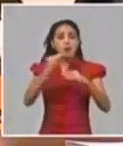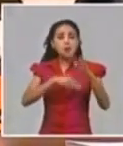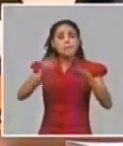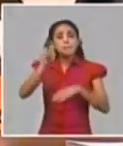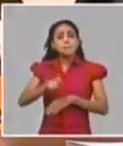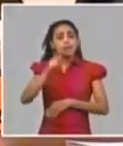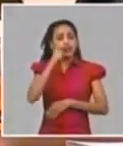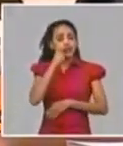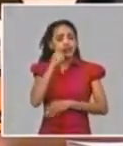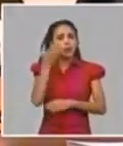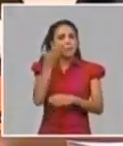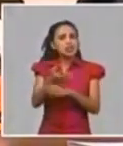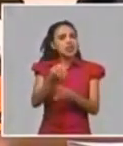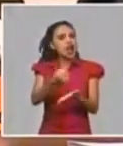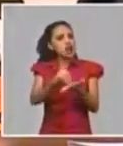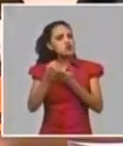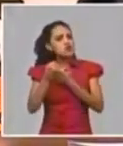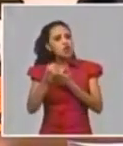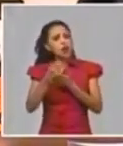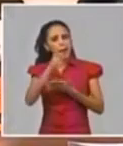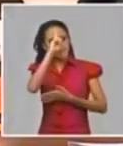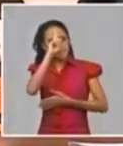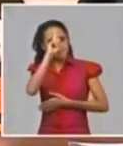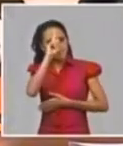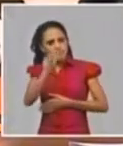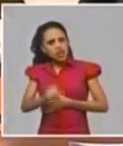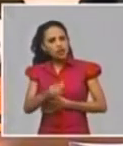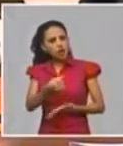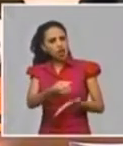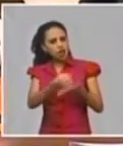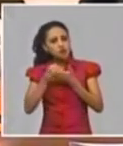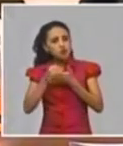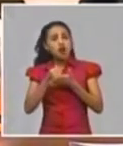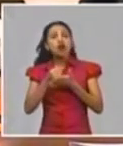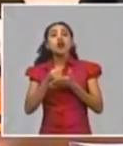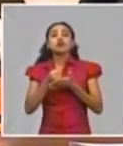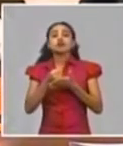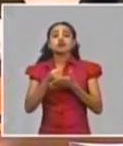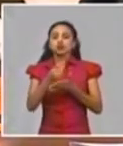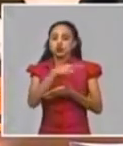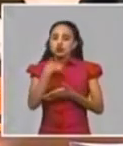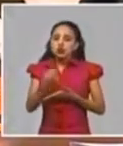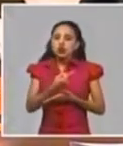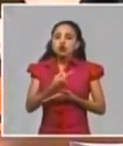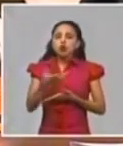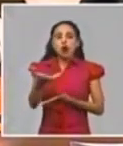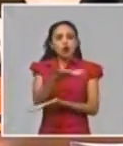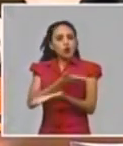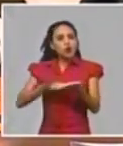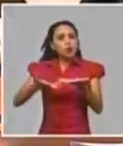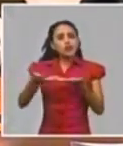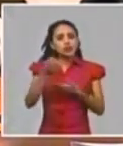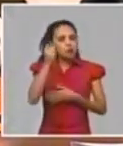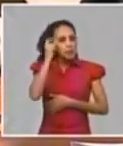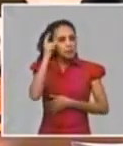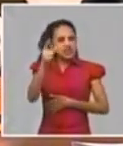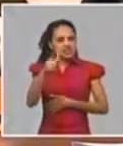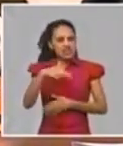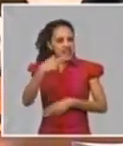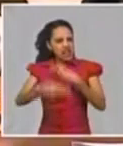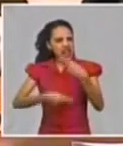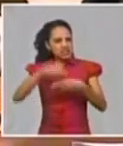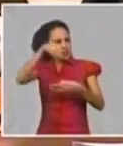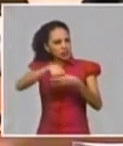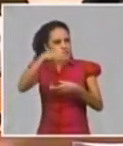ayuda, donde nos piden también que se logre compartir con ellos las experiencias de lo que estamos haciendo